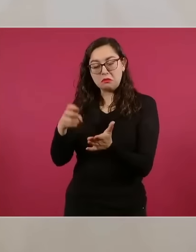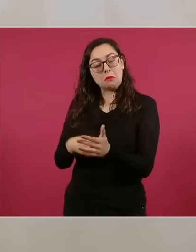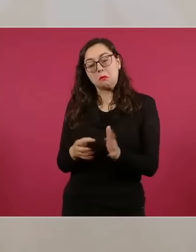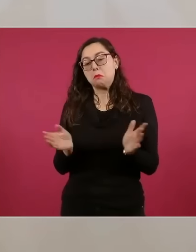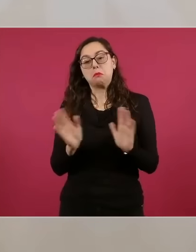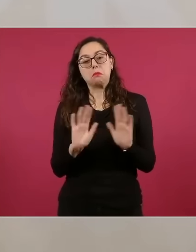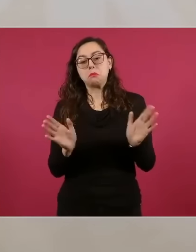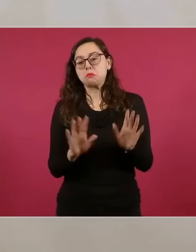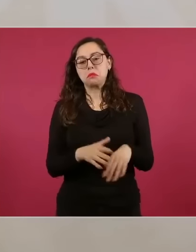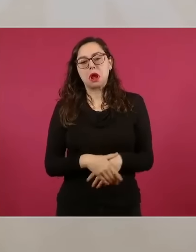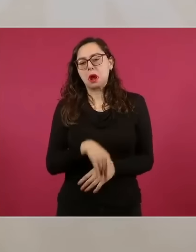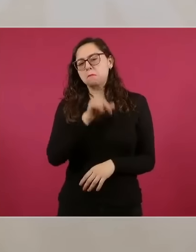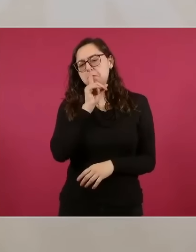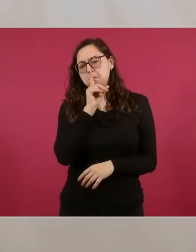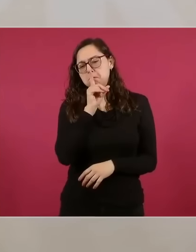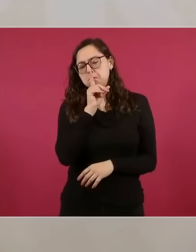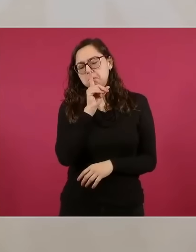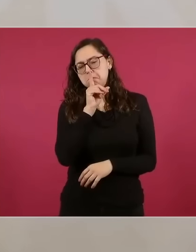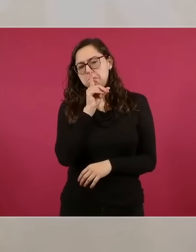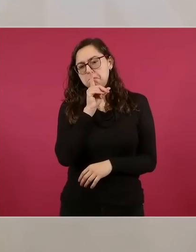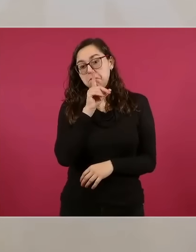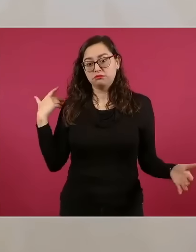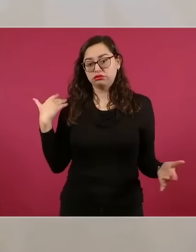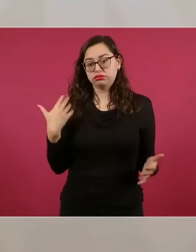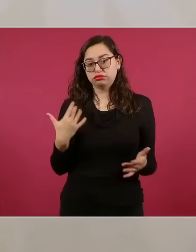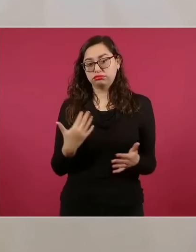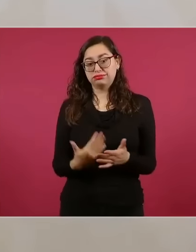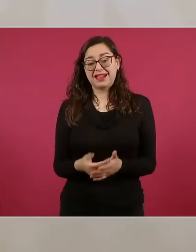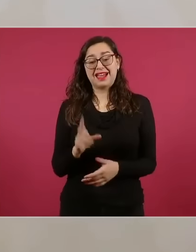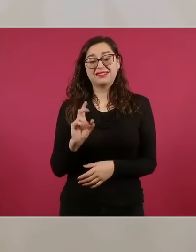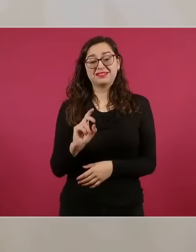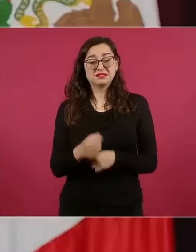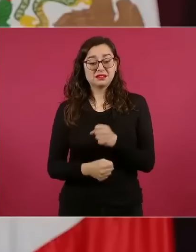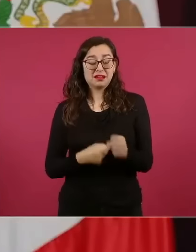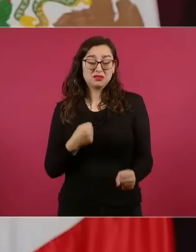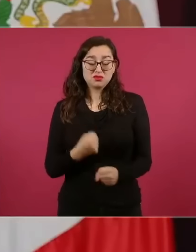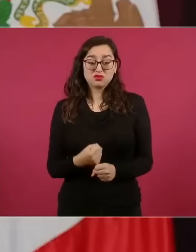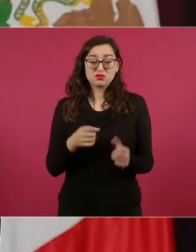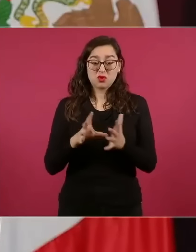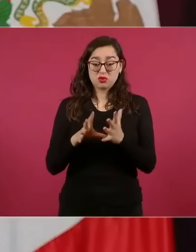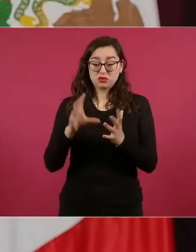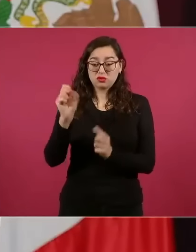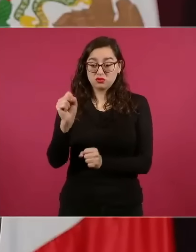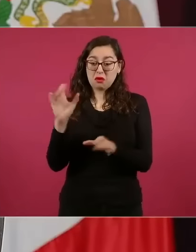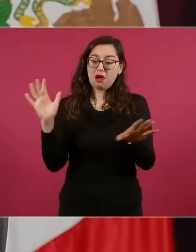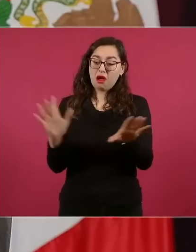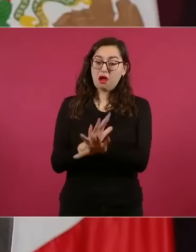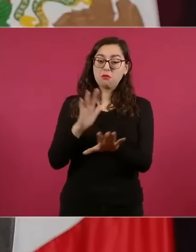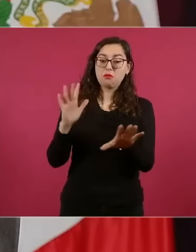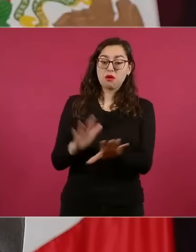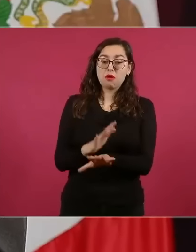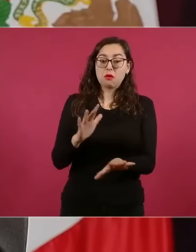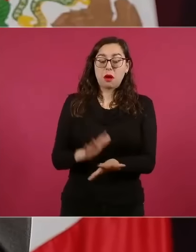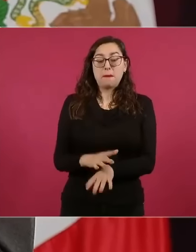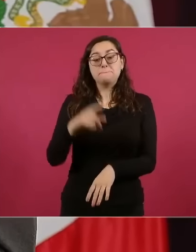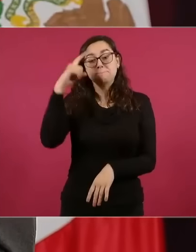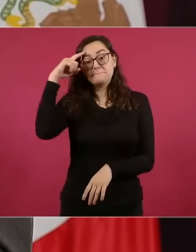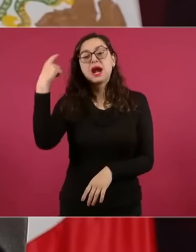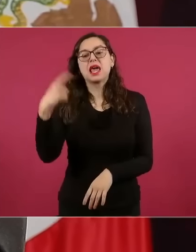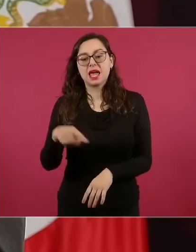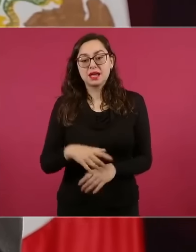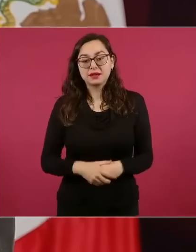hicieron en 36 años del periodo neoliberal fueron para legalizar el robo, el saqueo